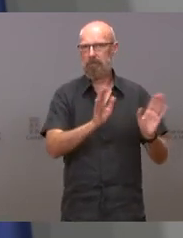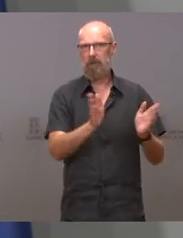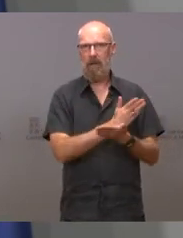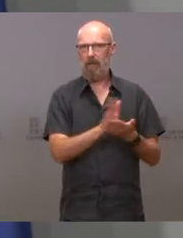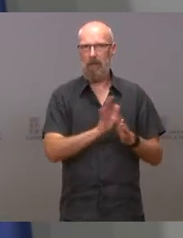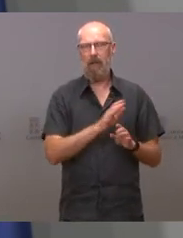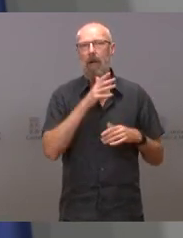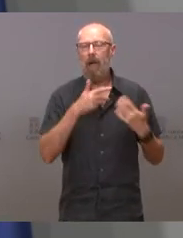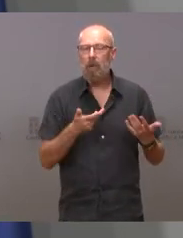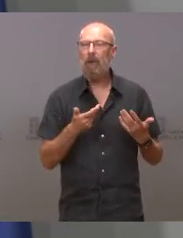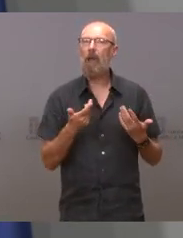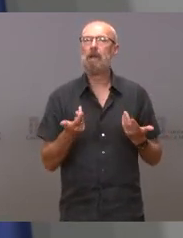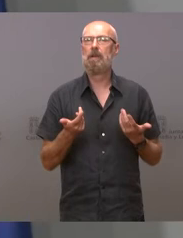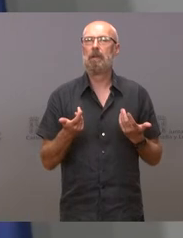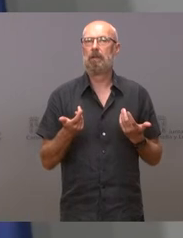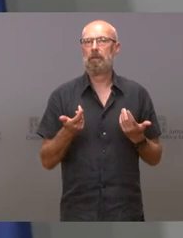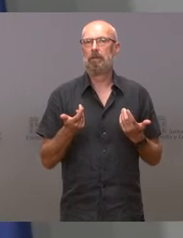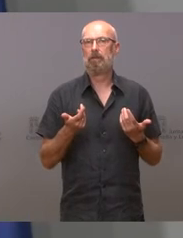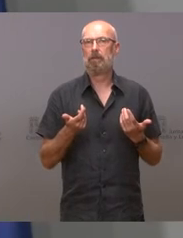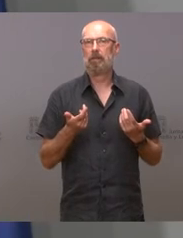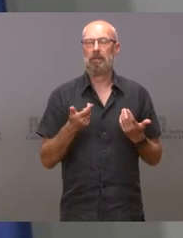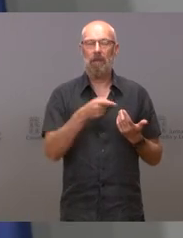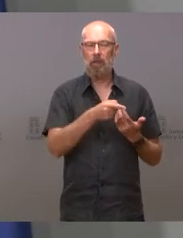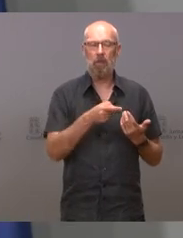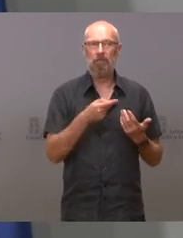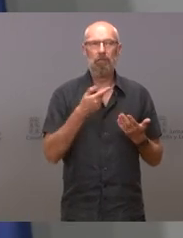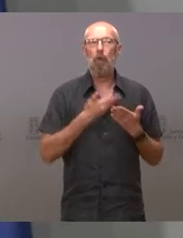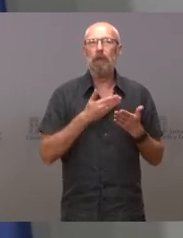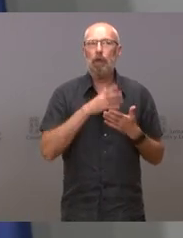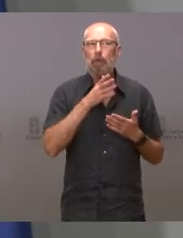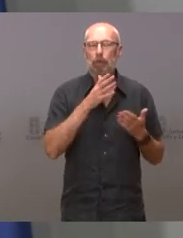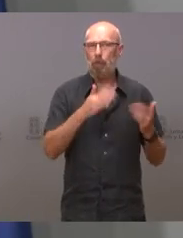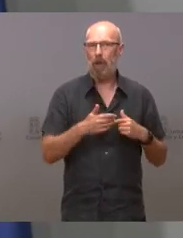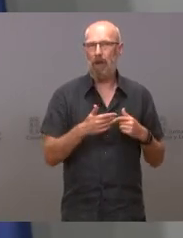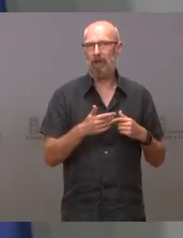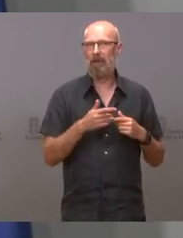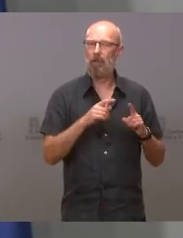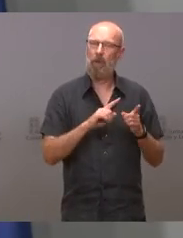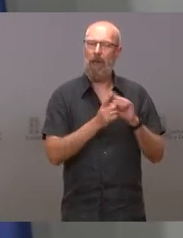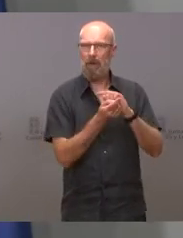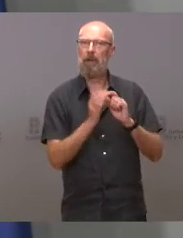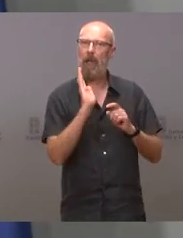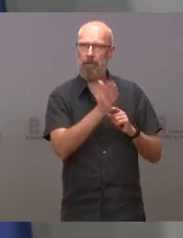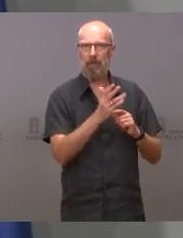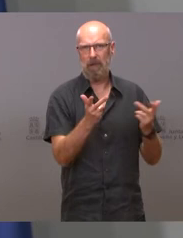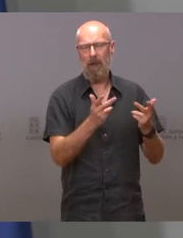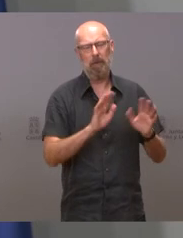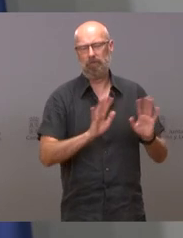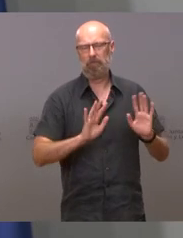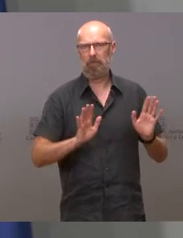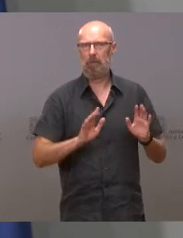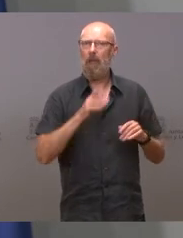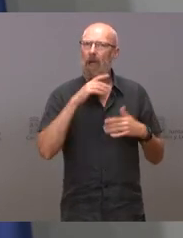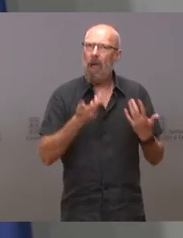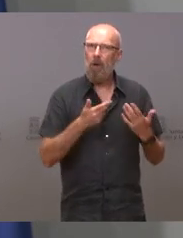en este momento eso no estaría justificado, se produciría un daño importante y en este